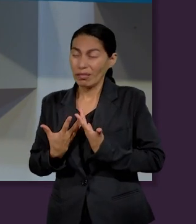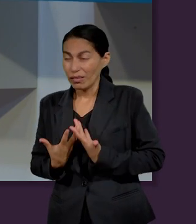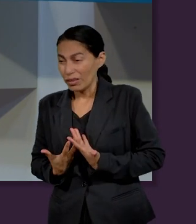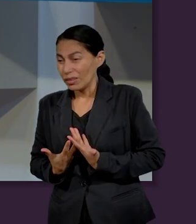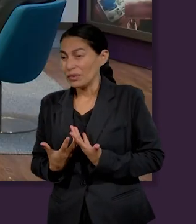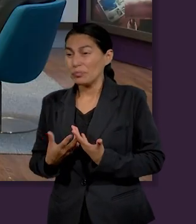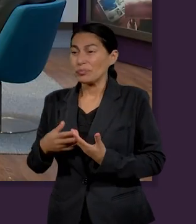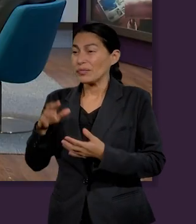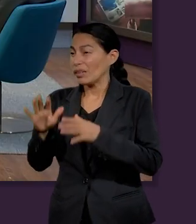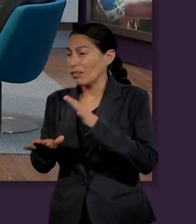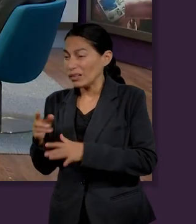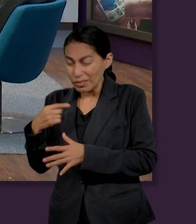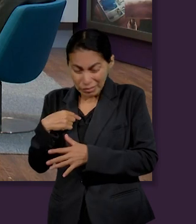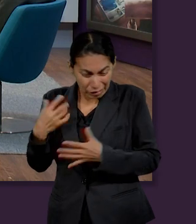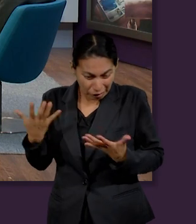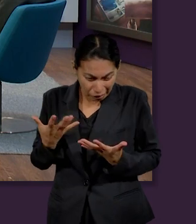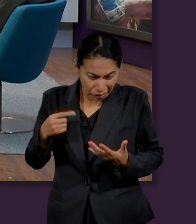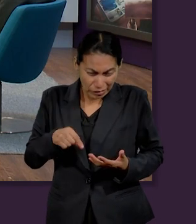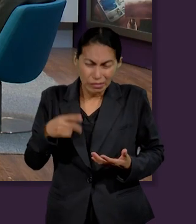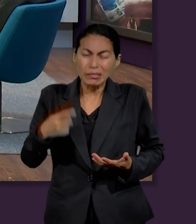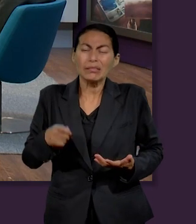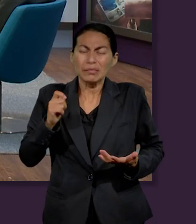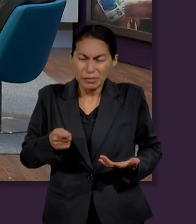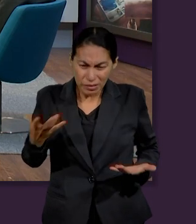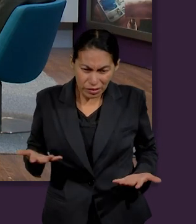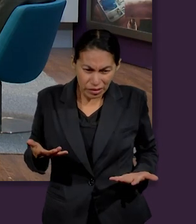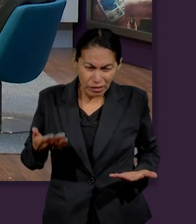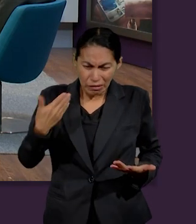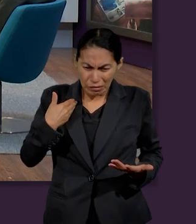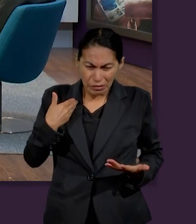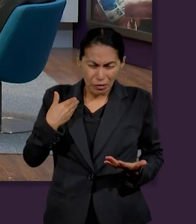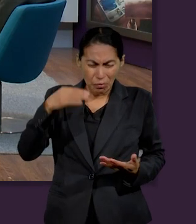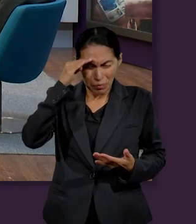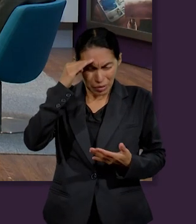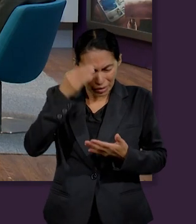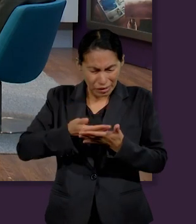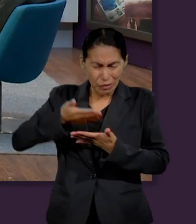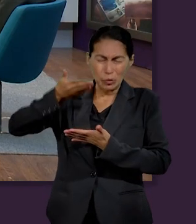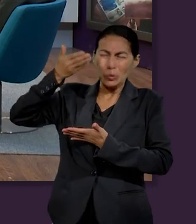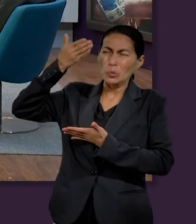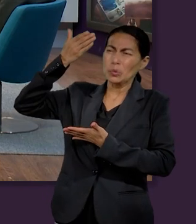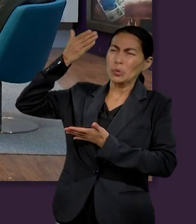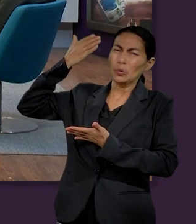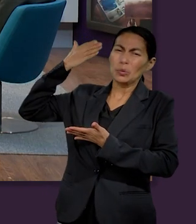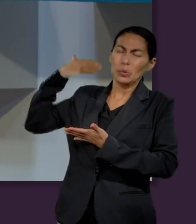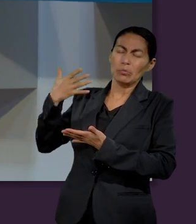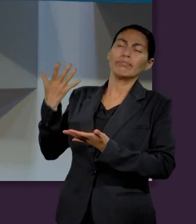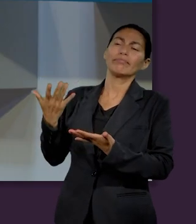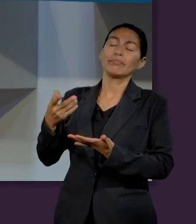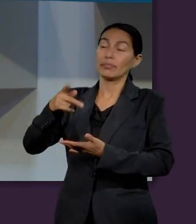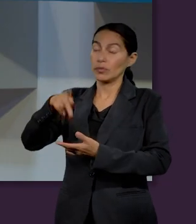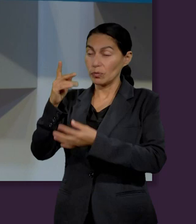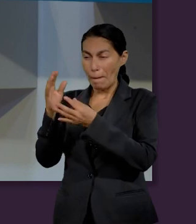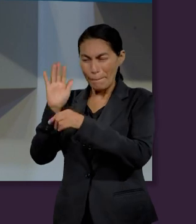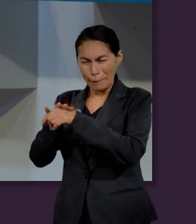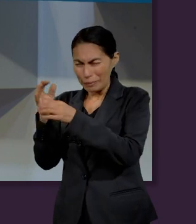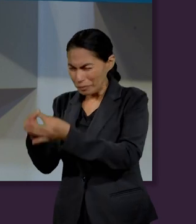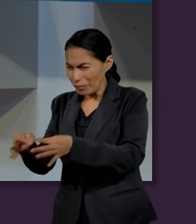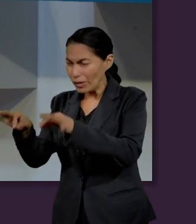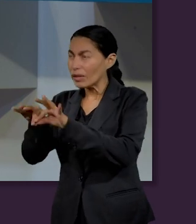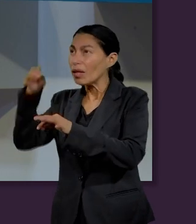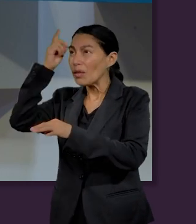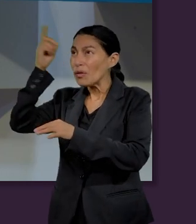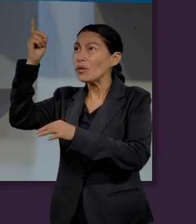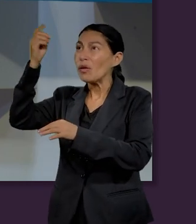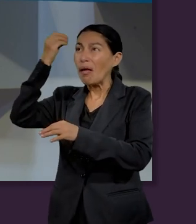a veces nos preguntamos por qué estoy donde estoy recapitulando nuestro pasado pero lo importante es que